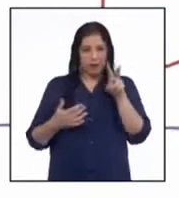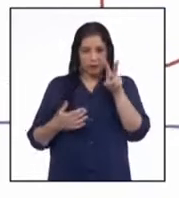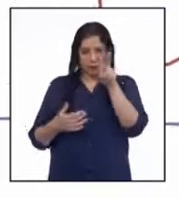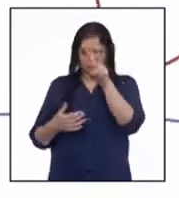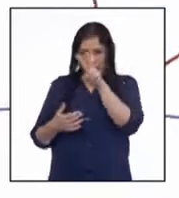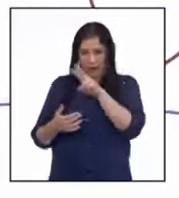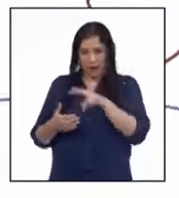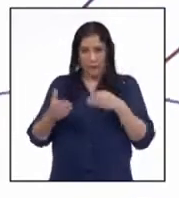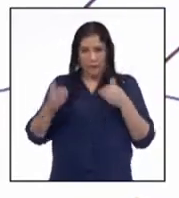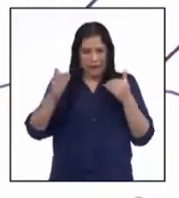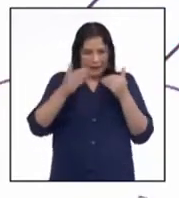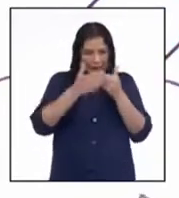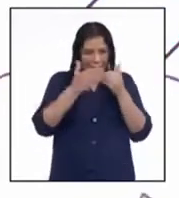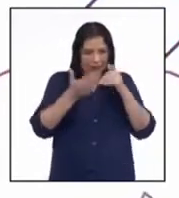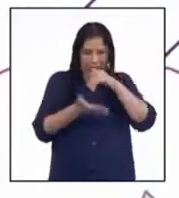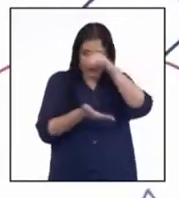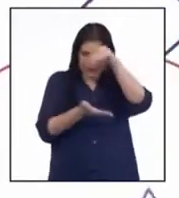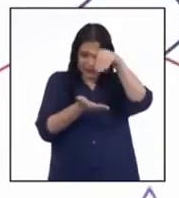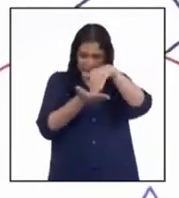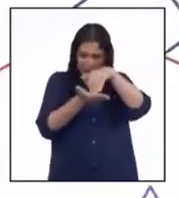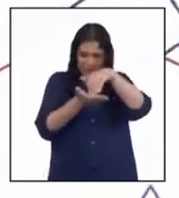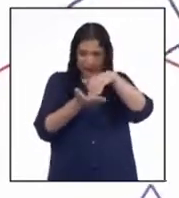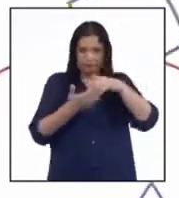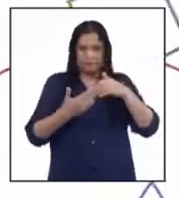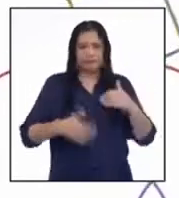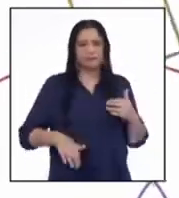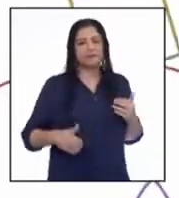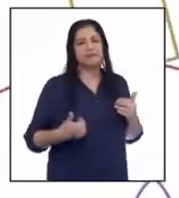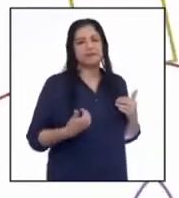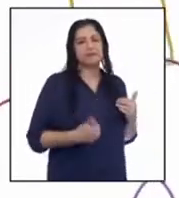ubican más cerca del centro del esquema.